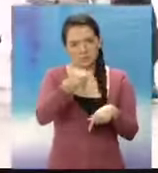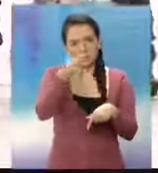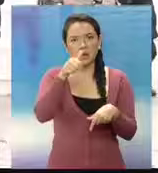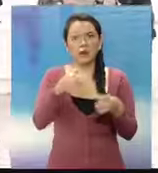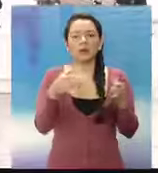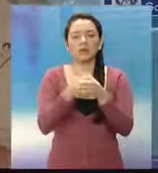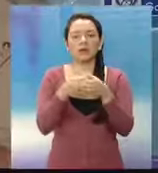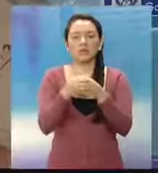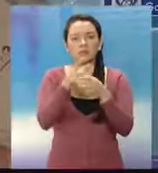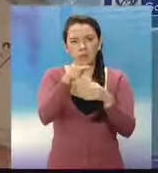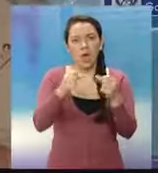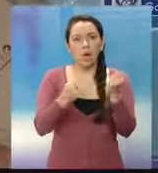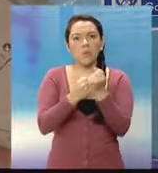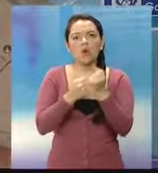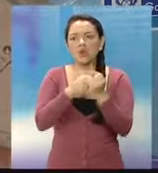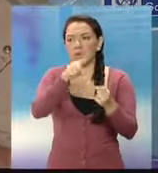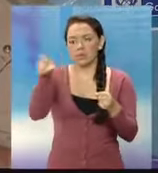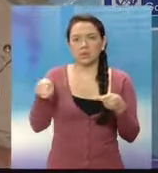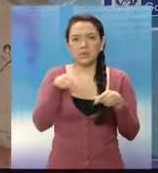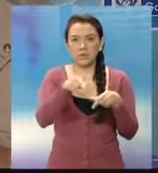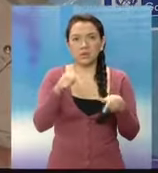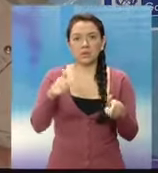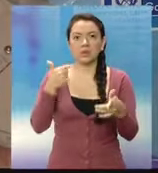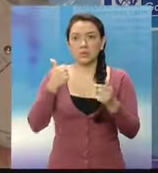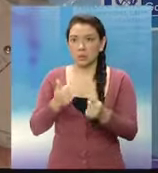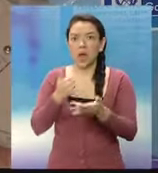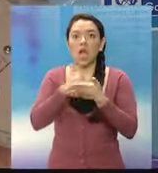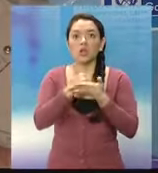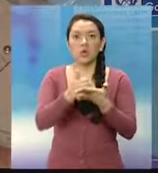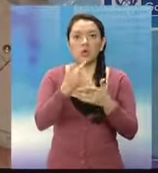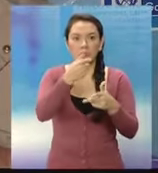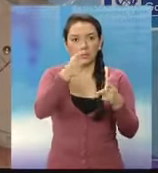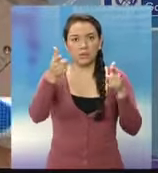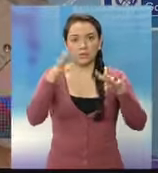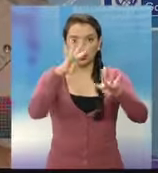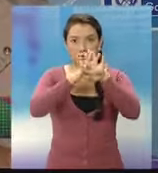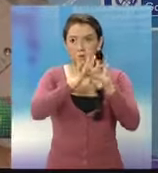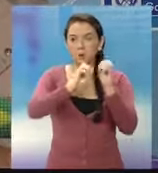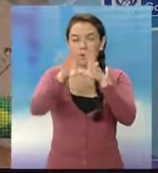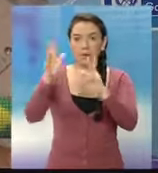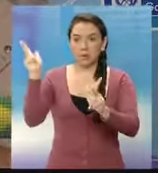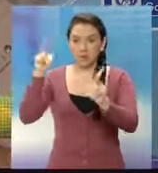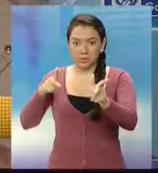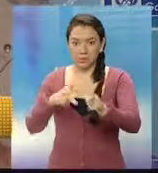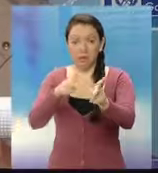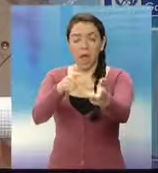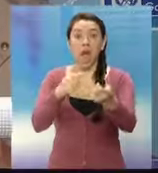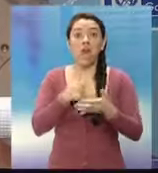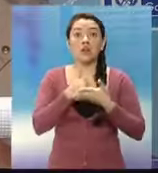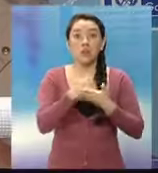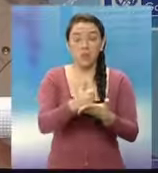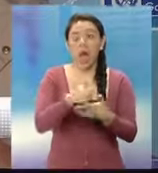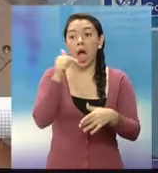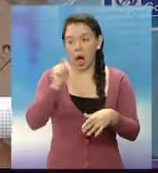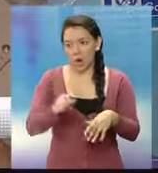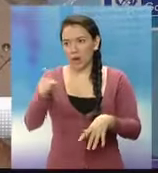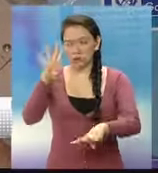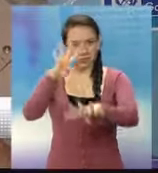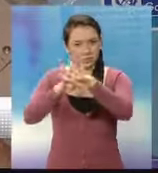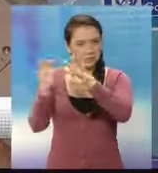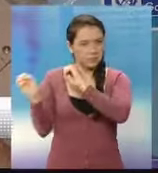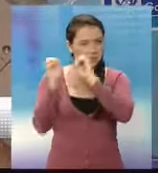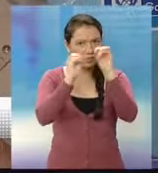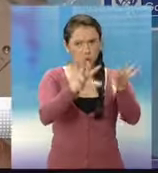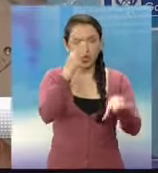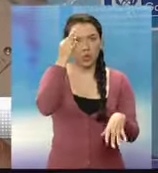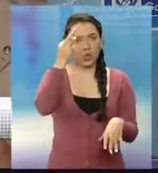cartel del Golfo. El que sea sorprendido ayudando al señor Guayo Cano en algo va a ser vinculado a las